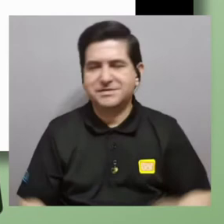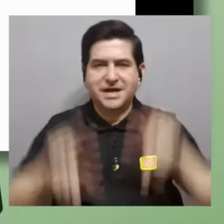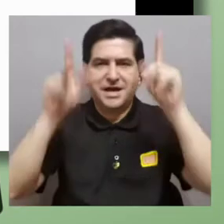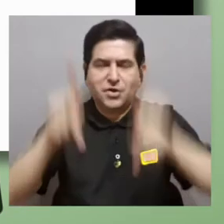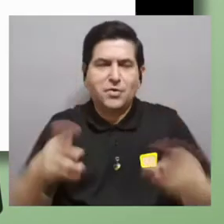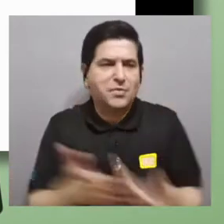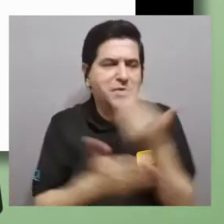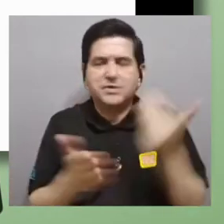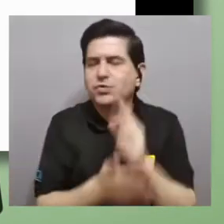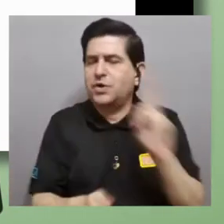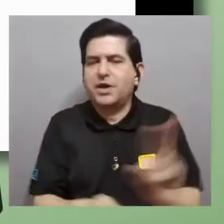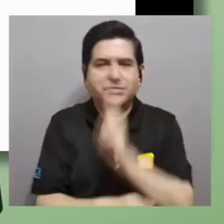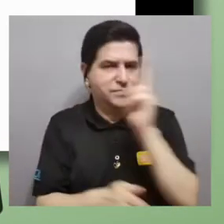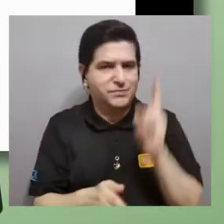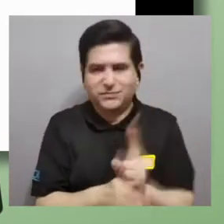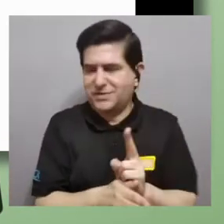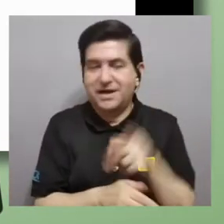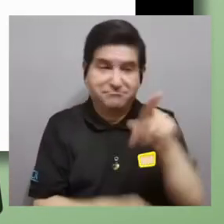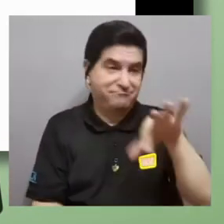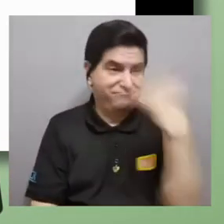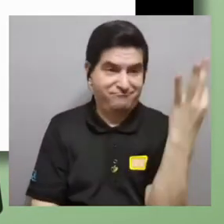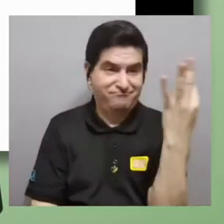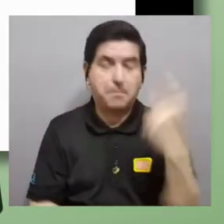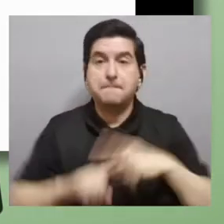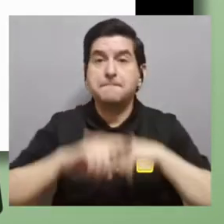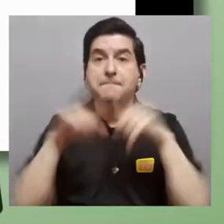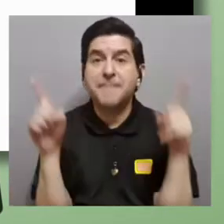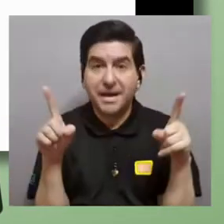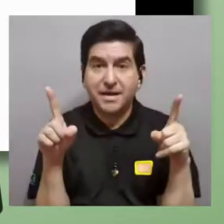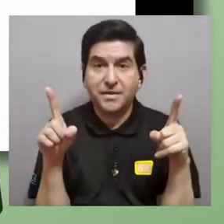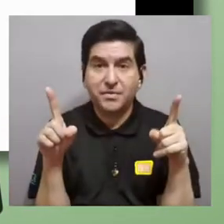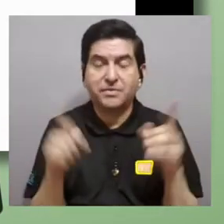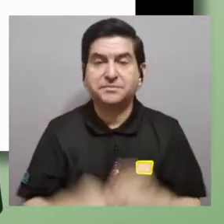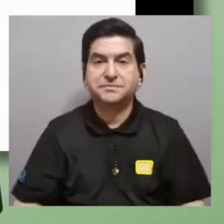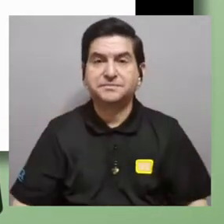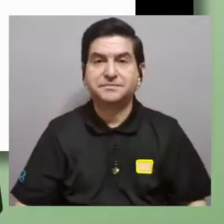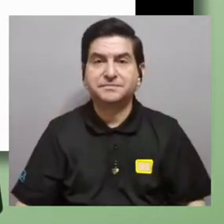las personas novatas lo usan de esa manera pero este